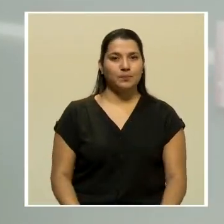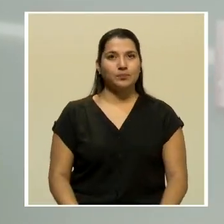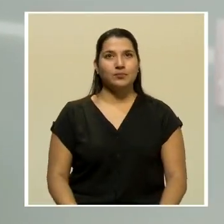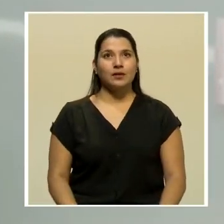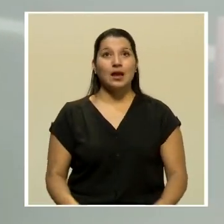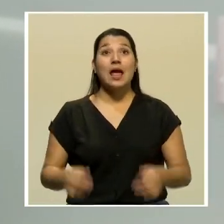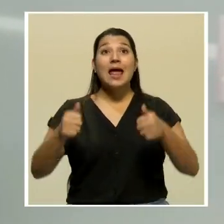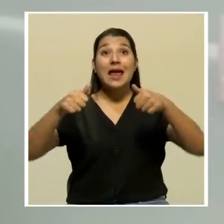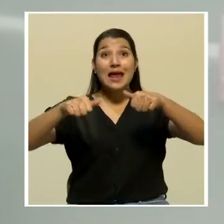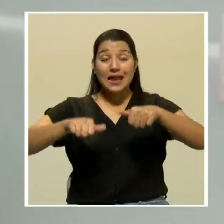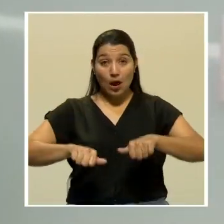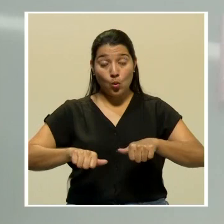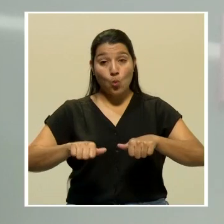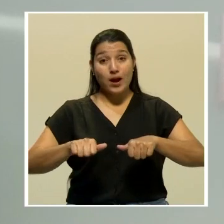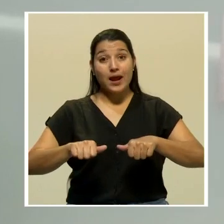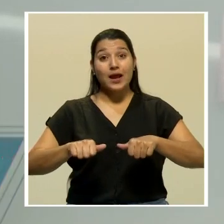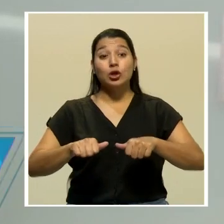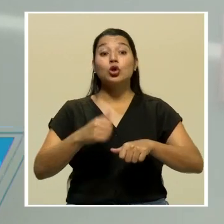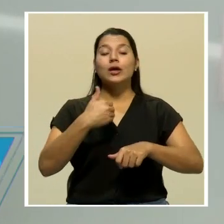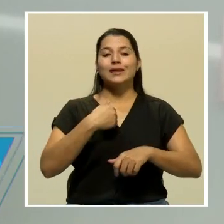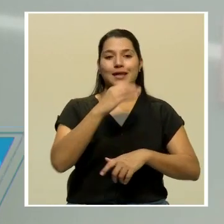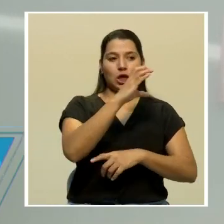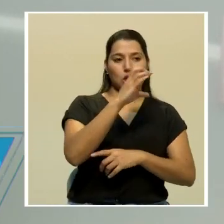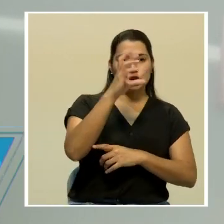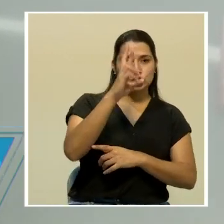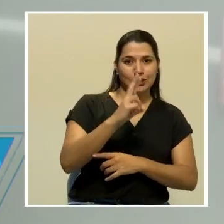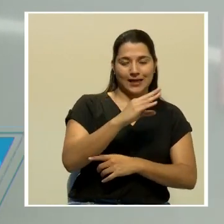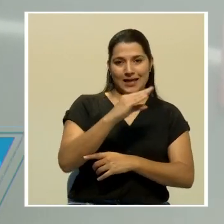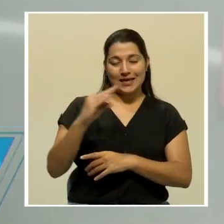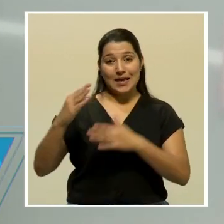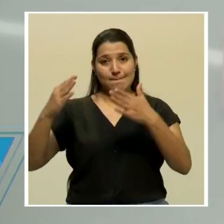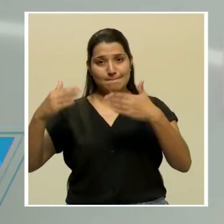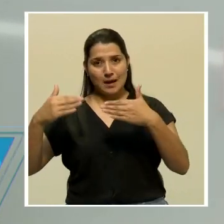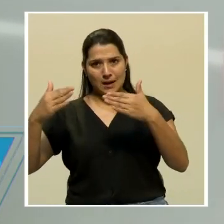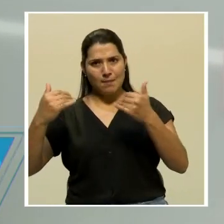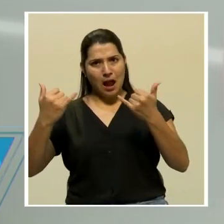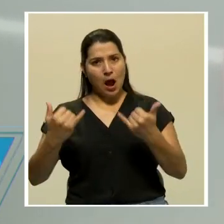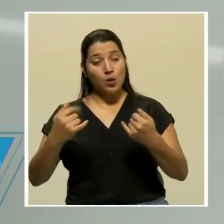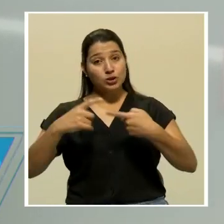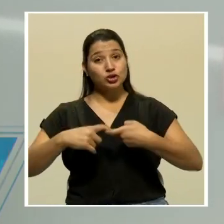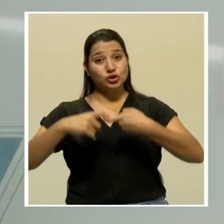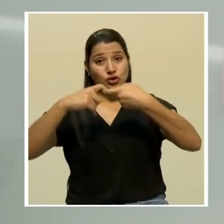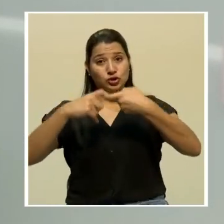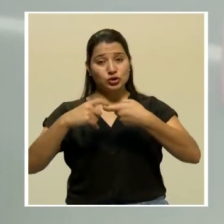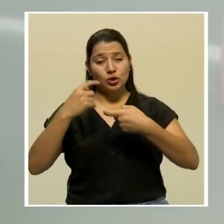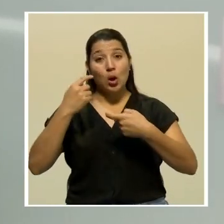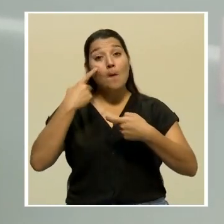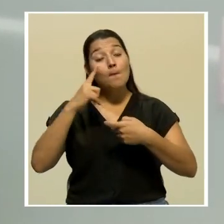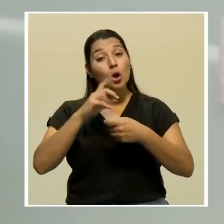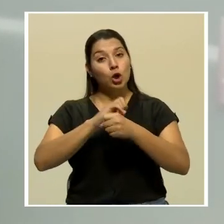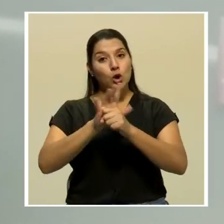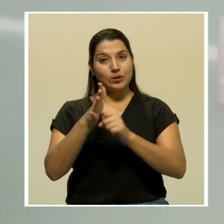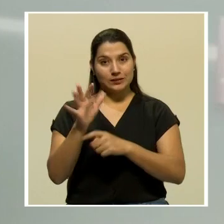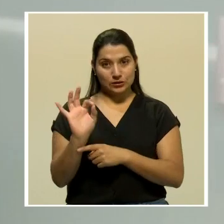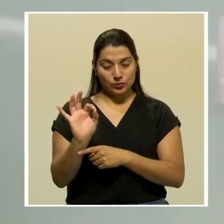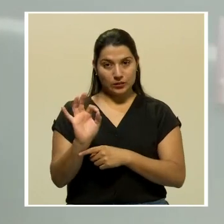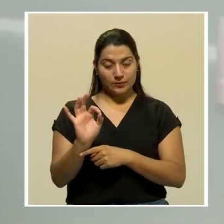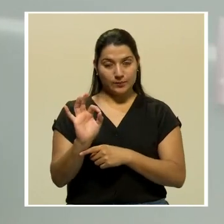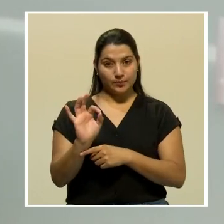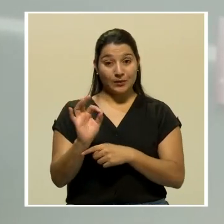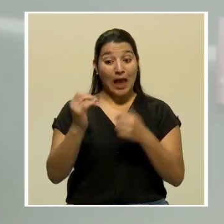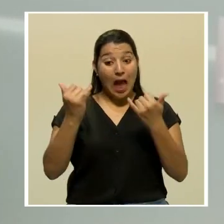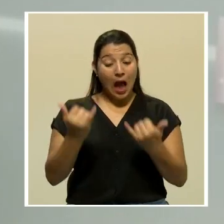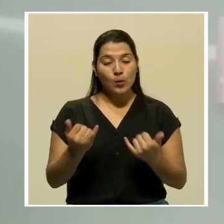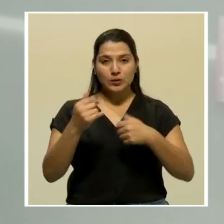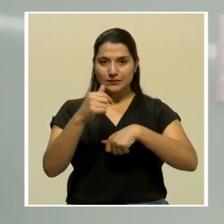acuerdo binacional que existe entre Costa Rica y Panamá se encuentra suspendido en razón del COVID. En